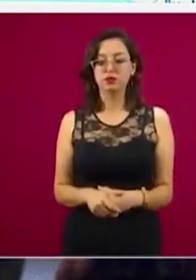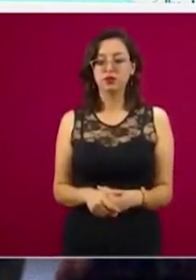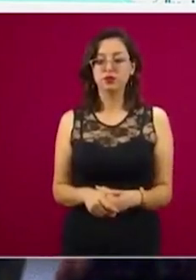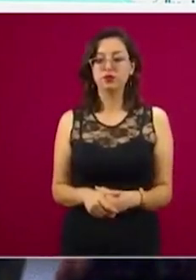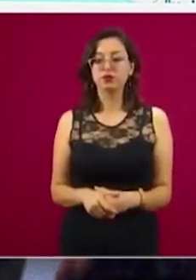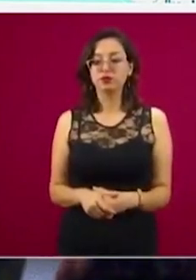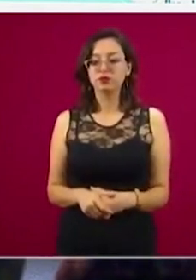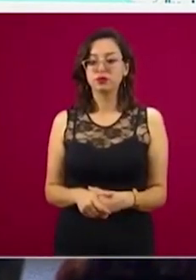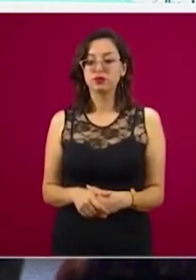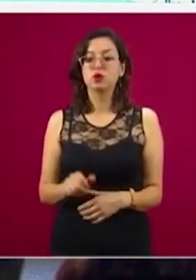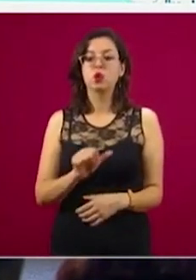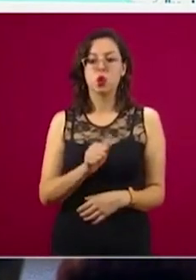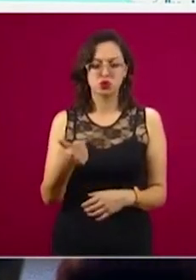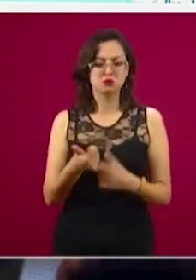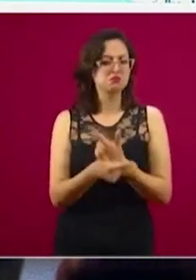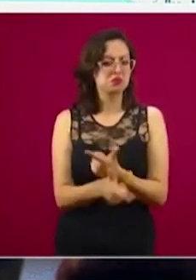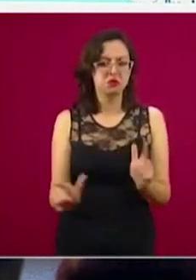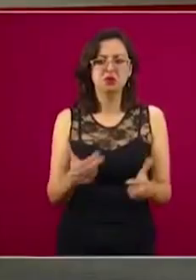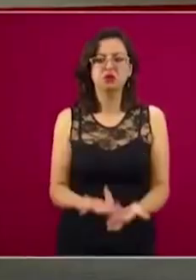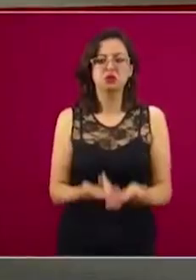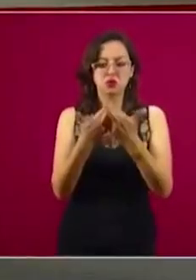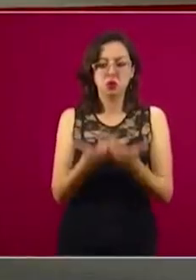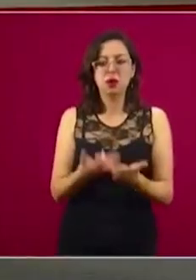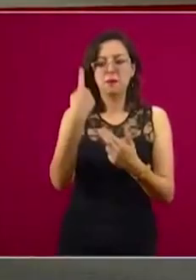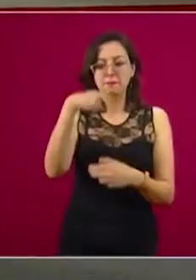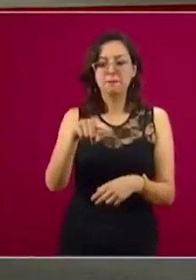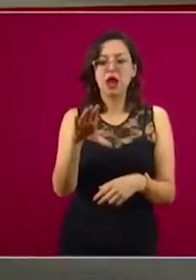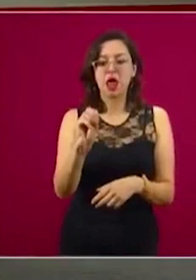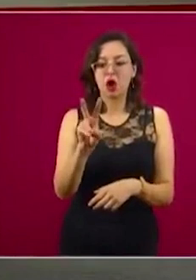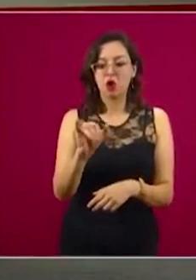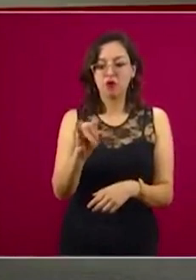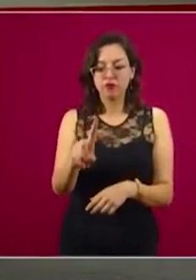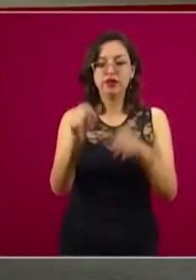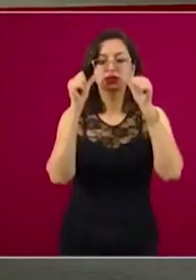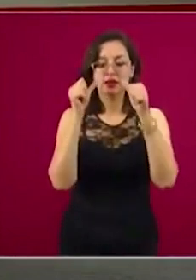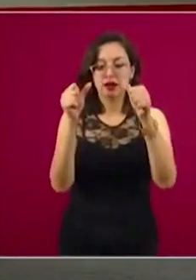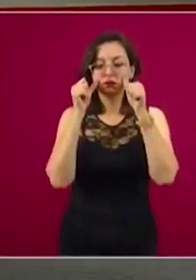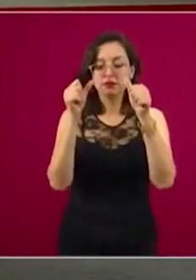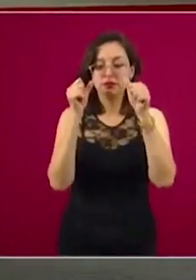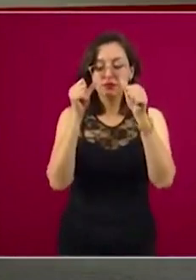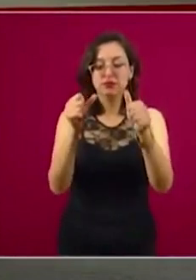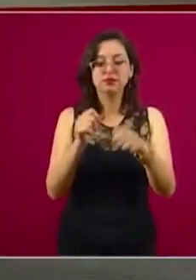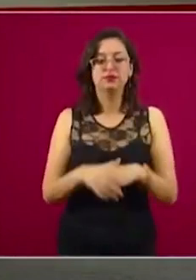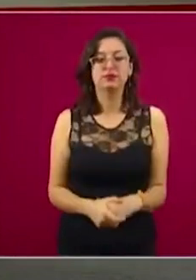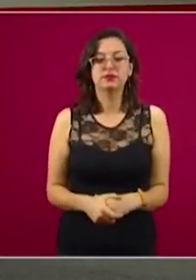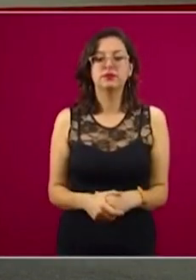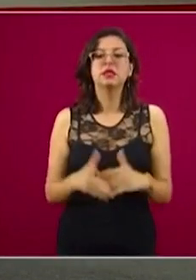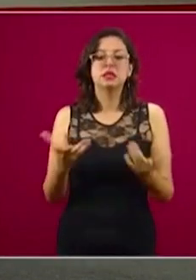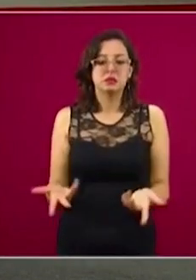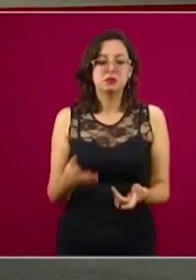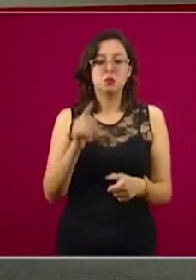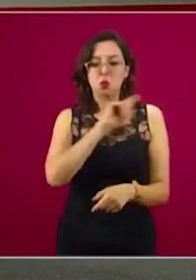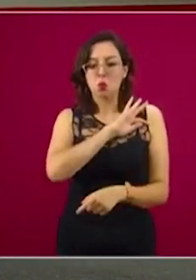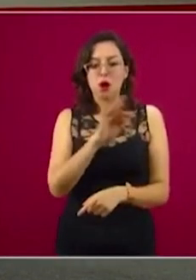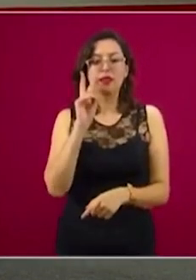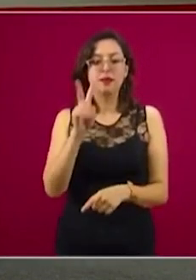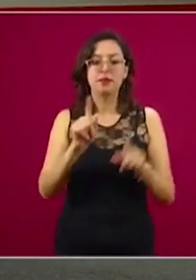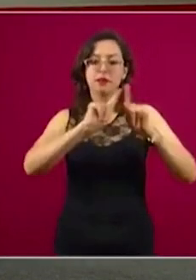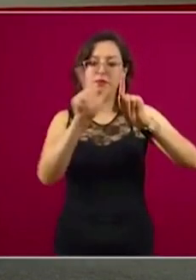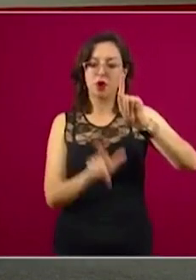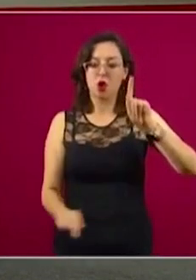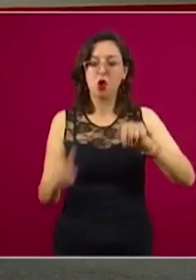disponibles para la atención de COVID y en el mapa se muestran cada una de las hospitales que están a